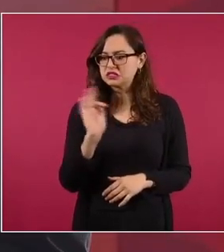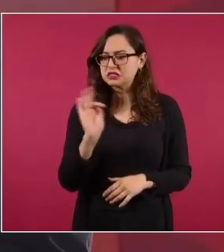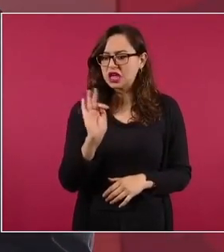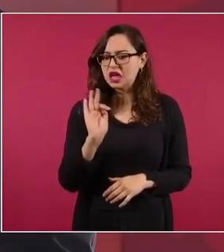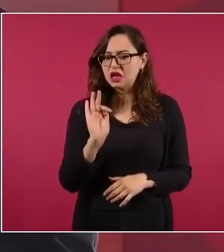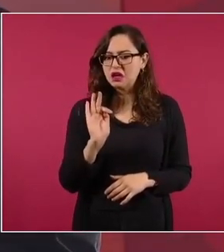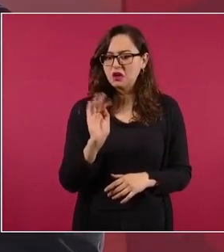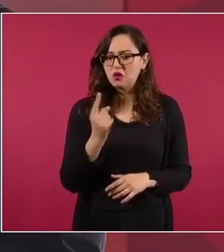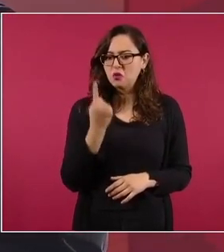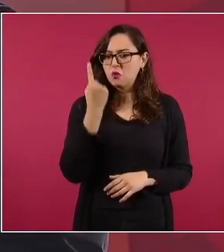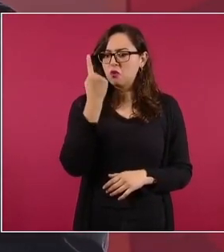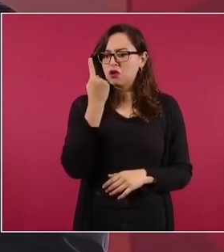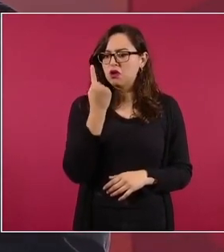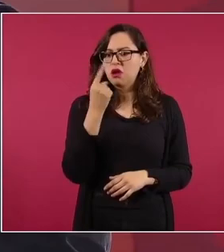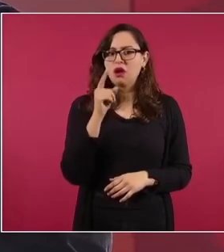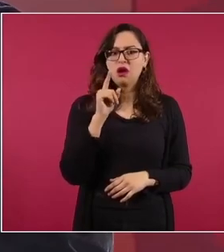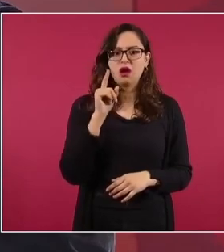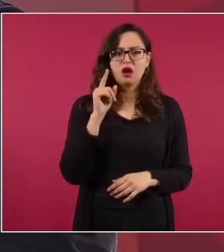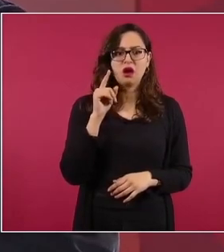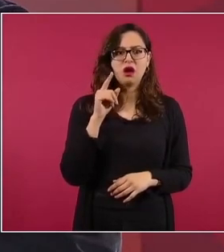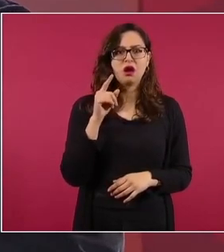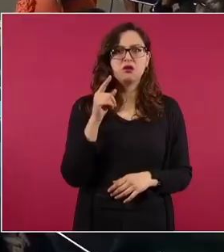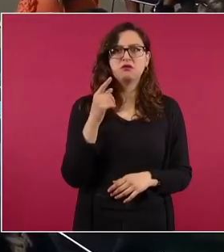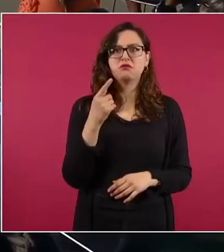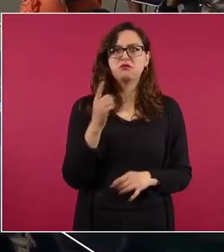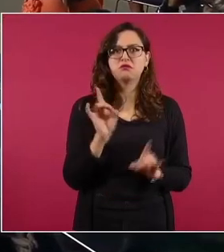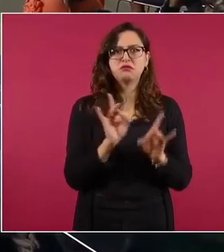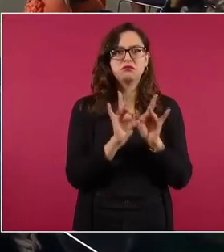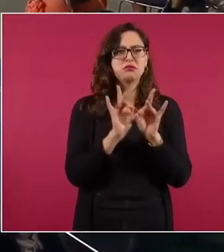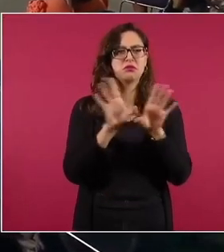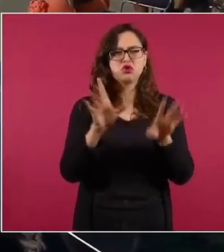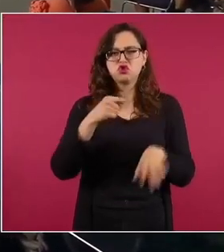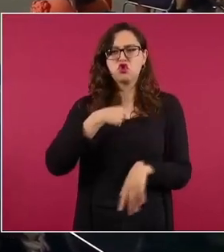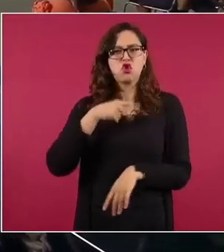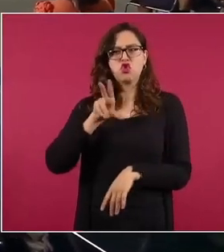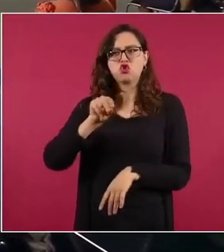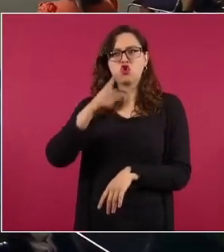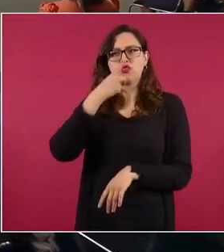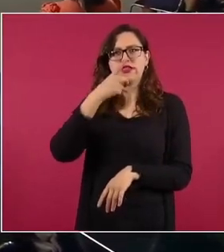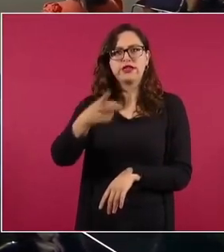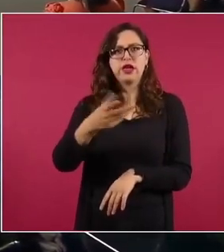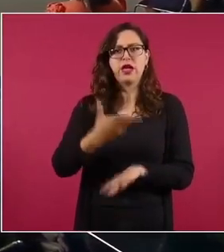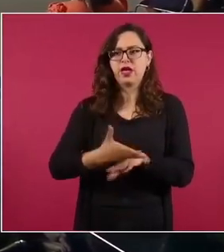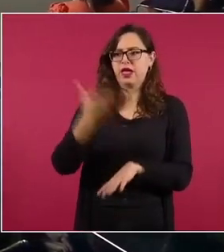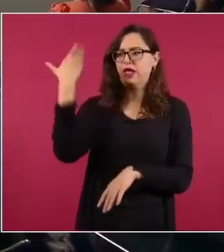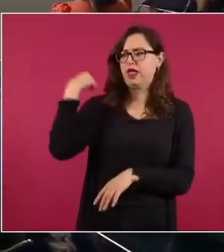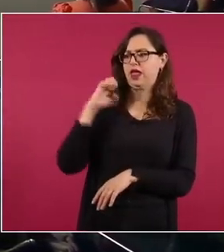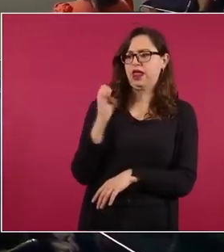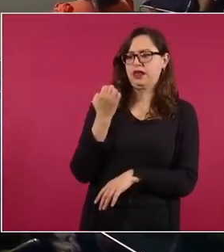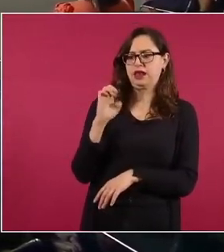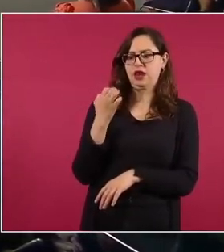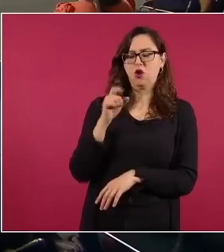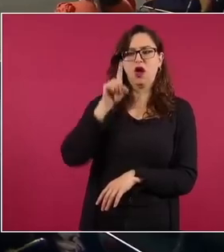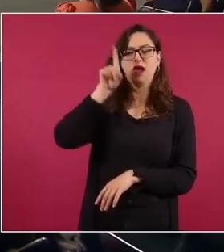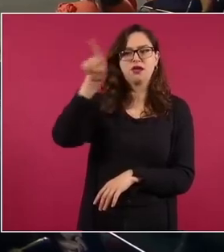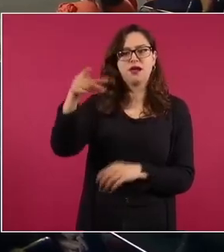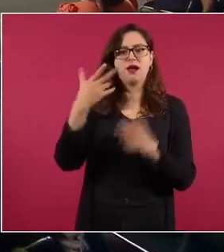Palenque a principios de enero, porque